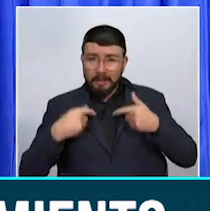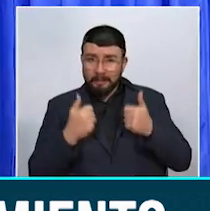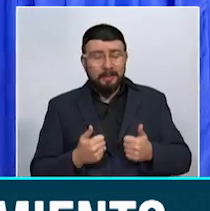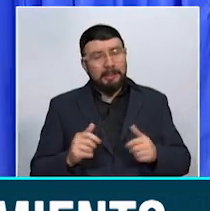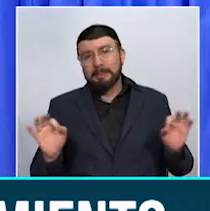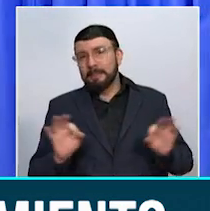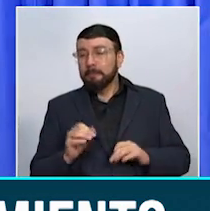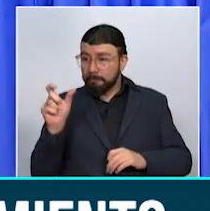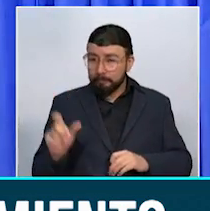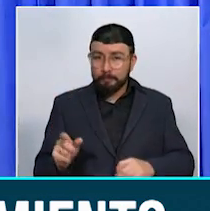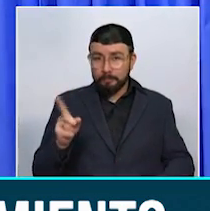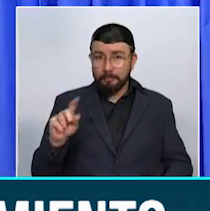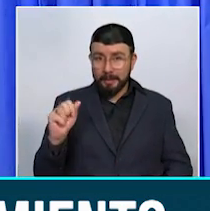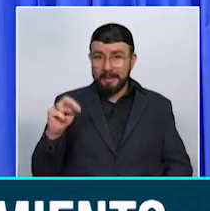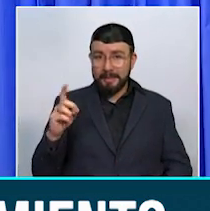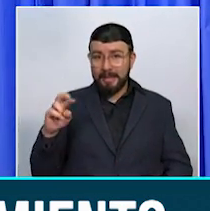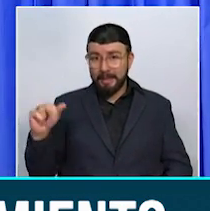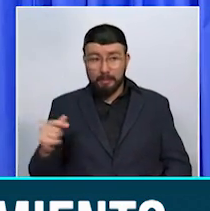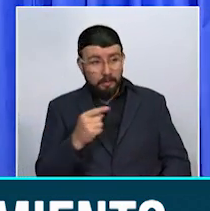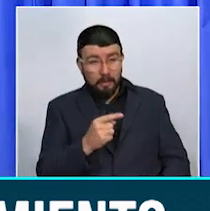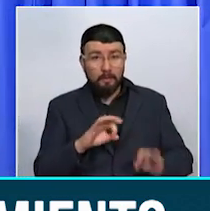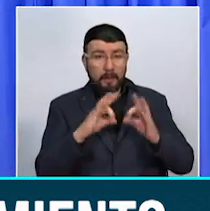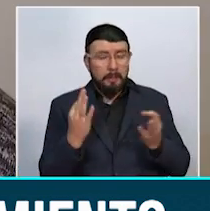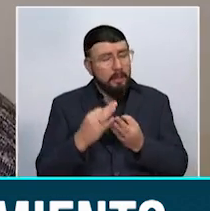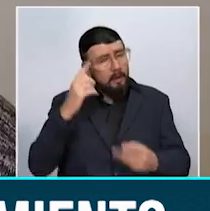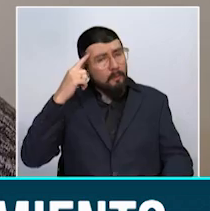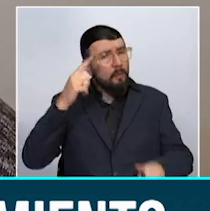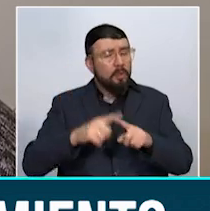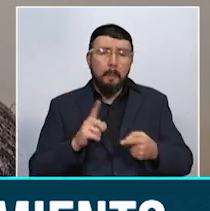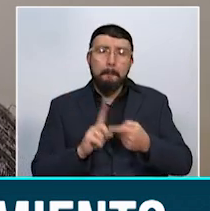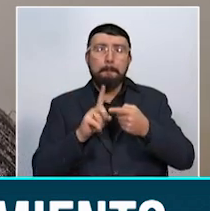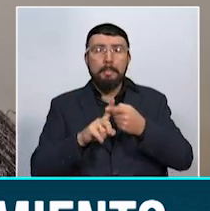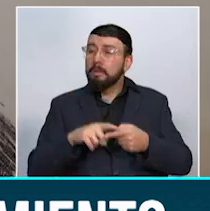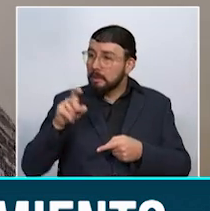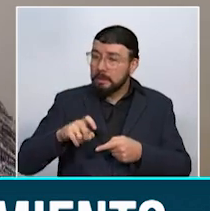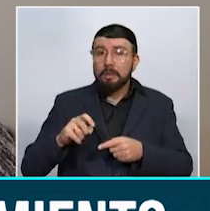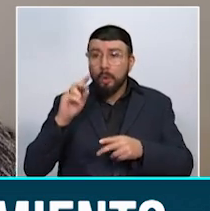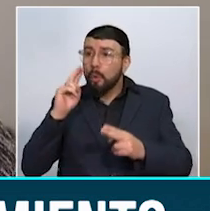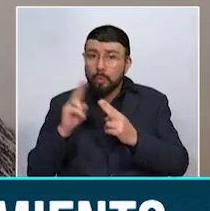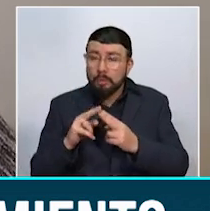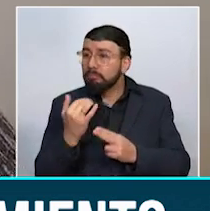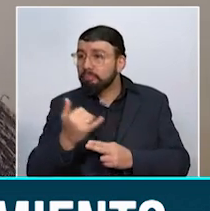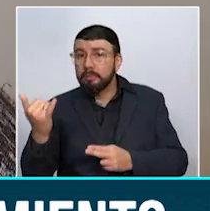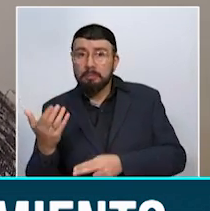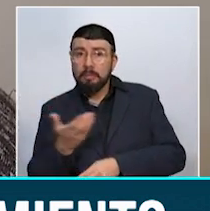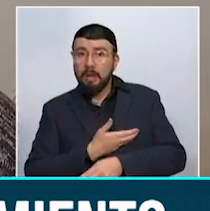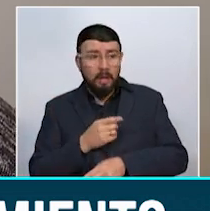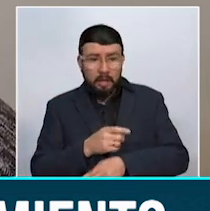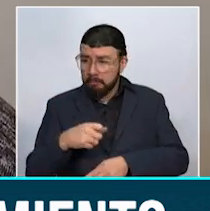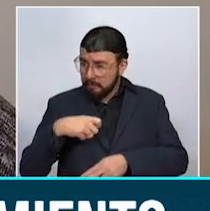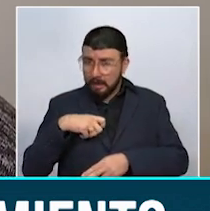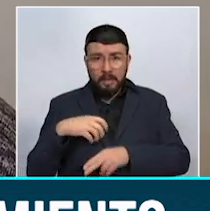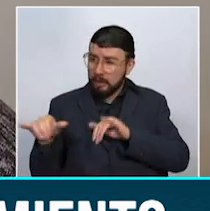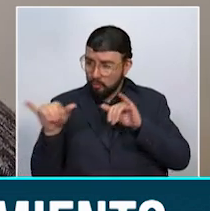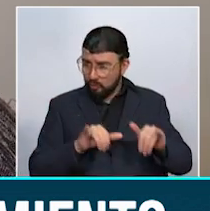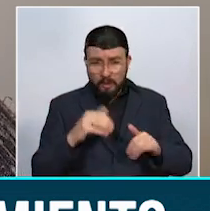Sandra y su familia son positivos frente al futuro. Porque es muy importante uno conocer otras mamás que también no tienen el mismo síndrome, pero que también